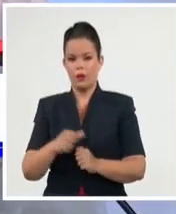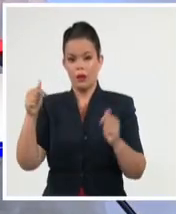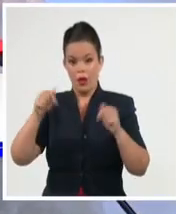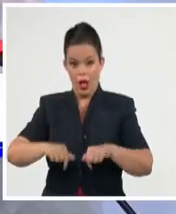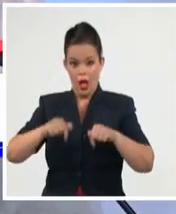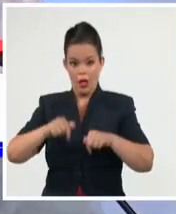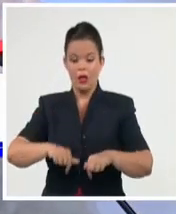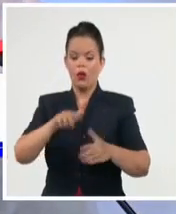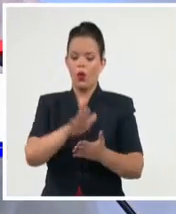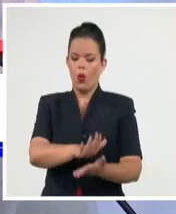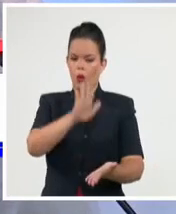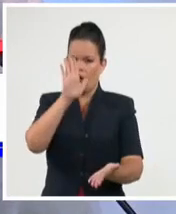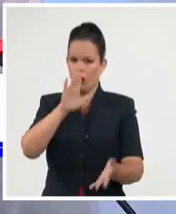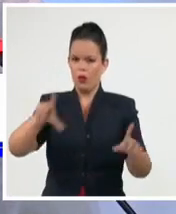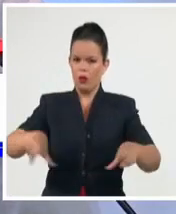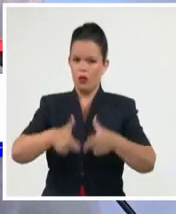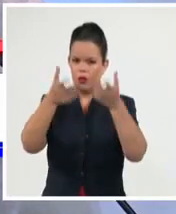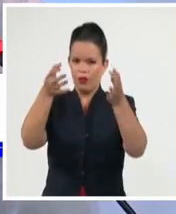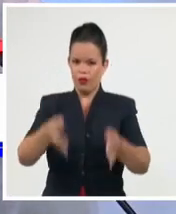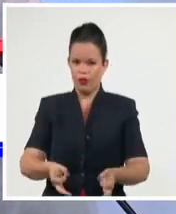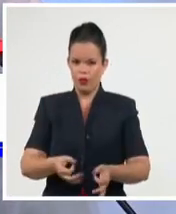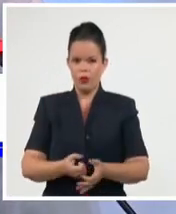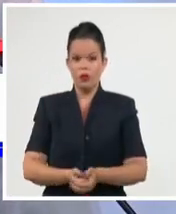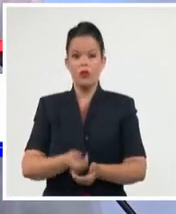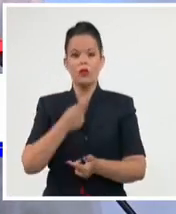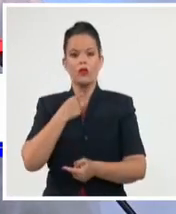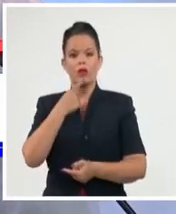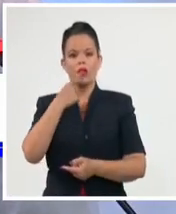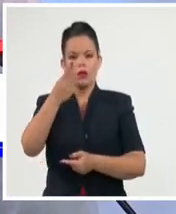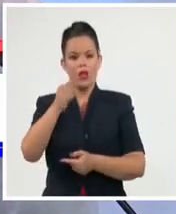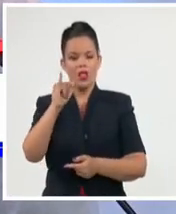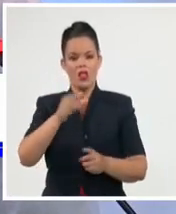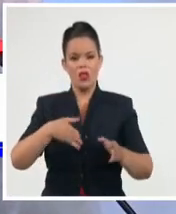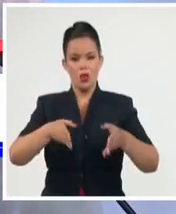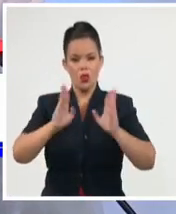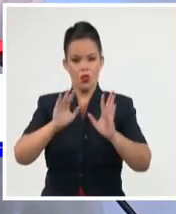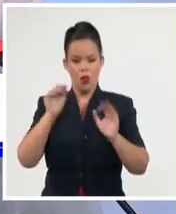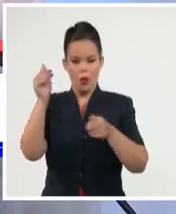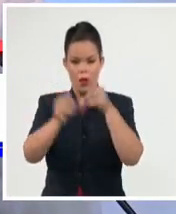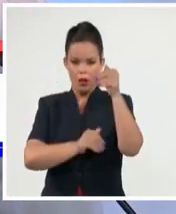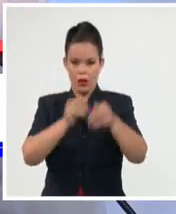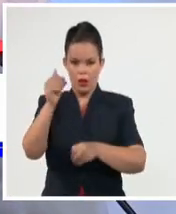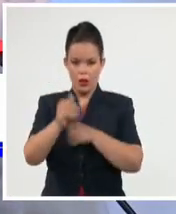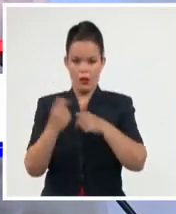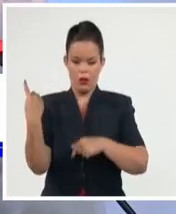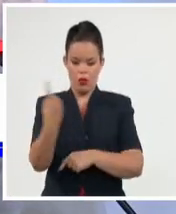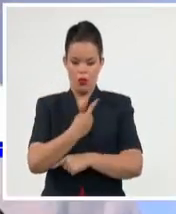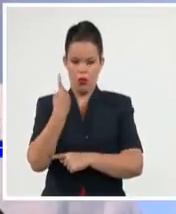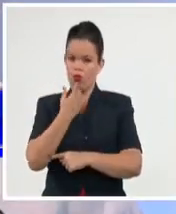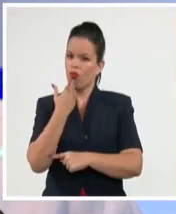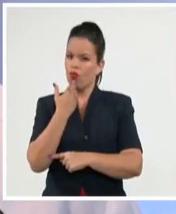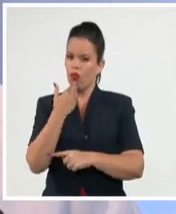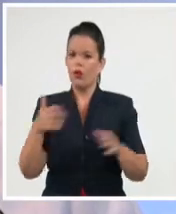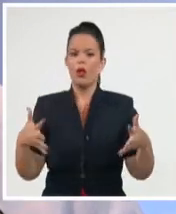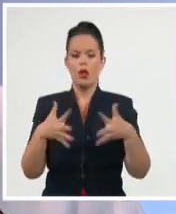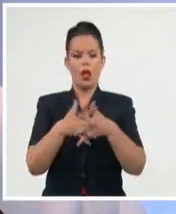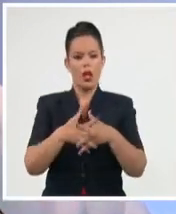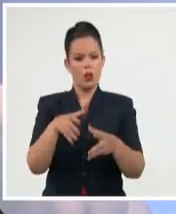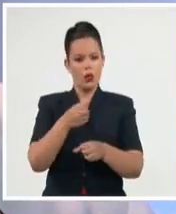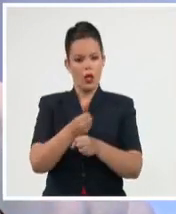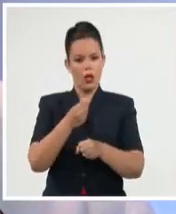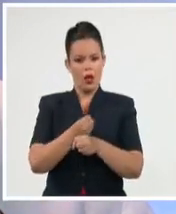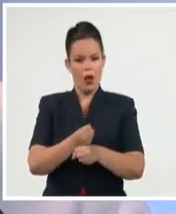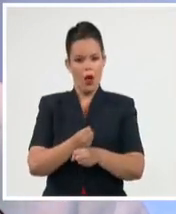y lo digo igual en nombre de las instituciones que nos acompañan, con las cuales tenemos excelentes relaciones de trabajo, por lo tanto